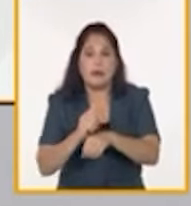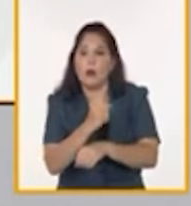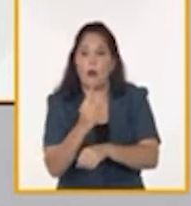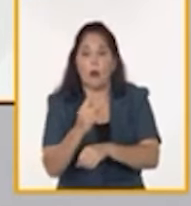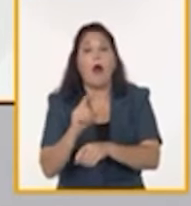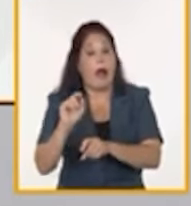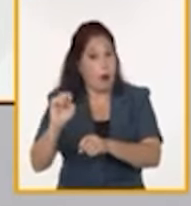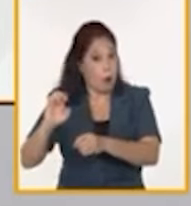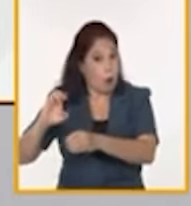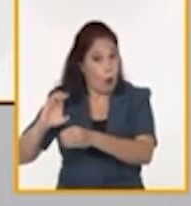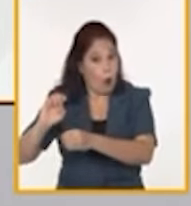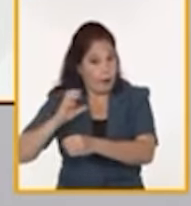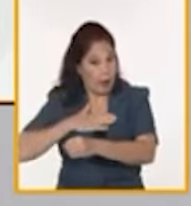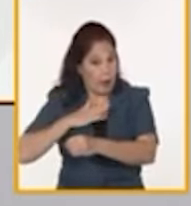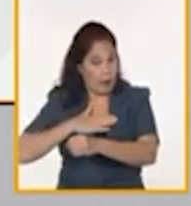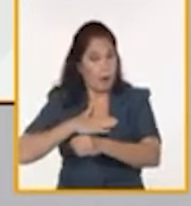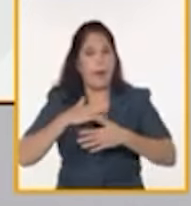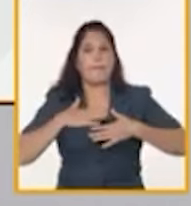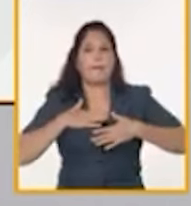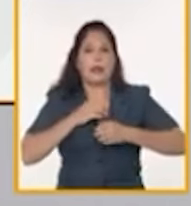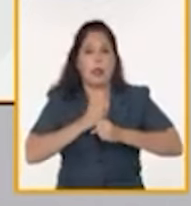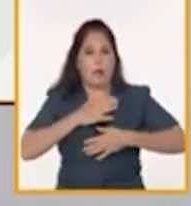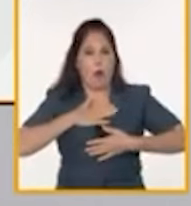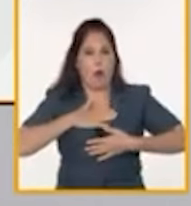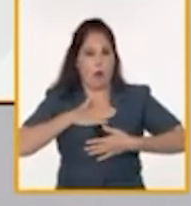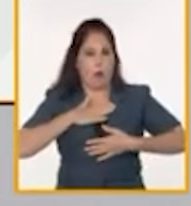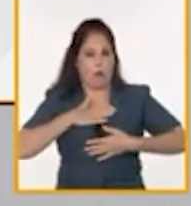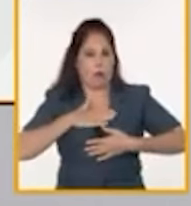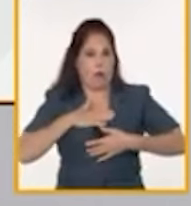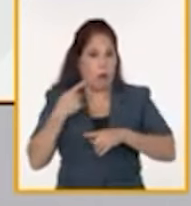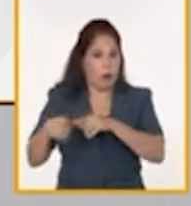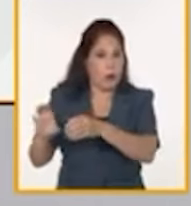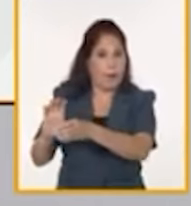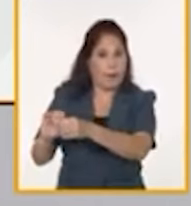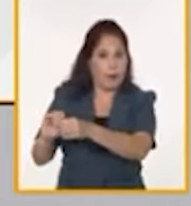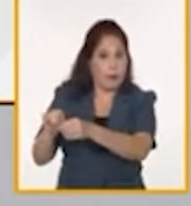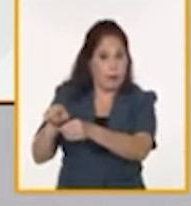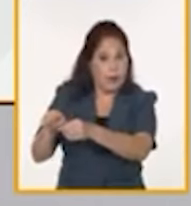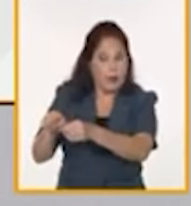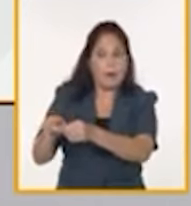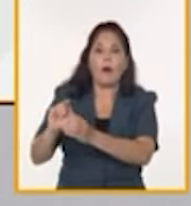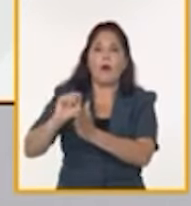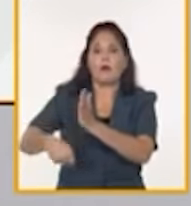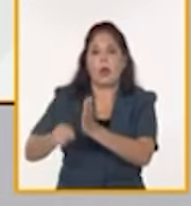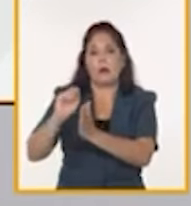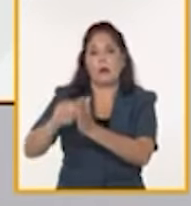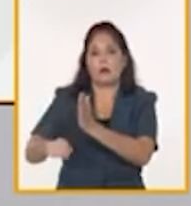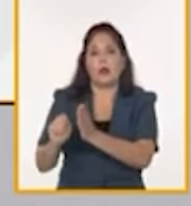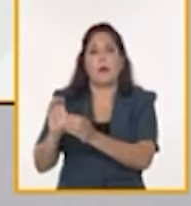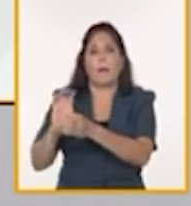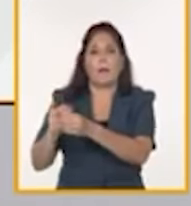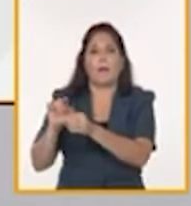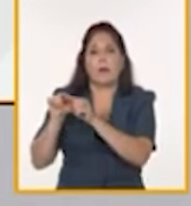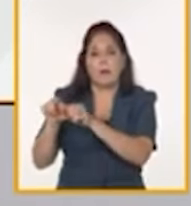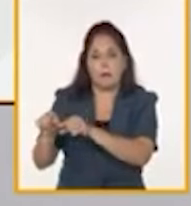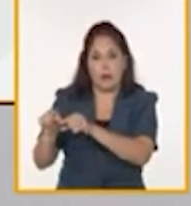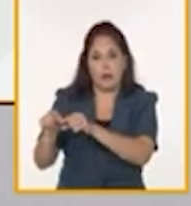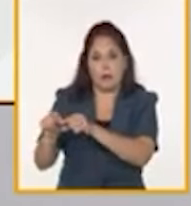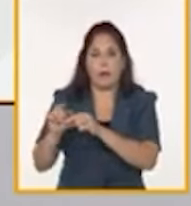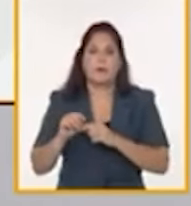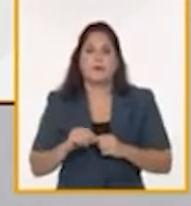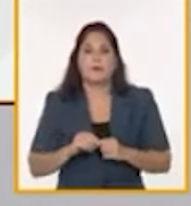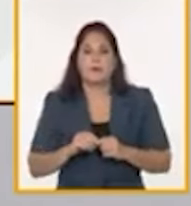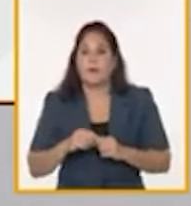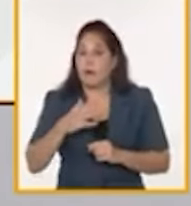trabajador por cuenta propia. Los demás van a ser los trabajadores contratados, los trabajadores asalariados